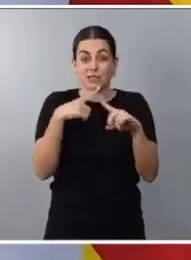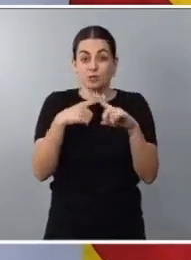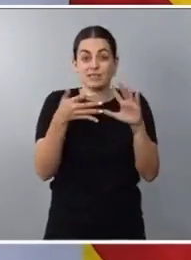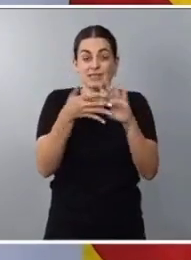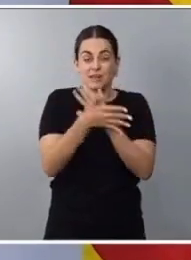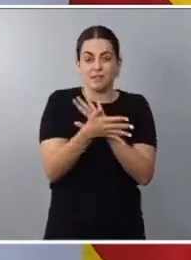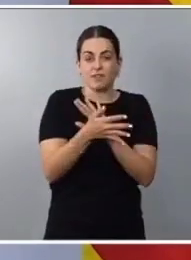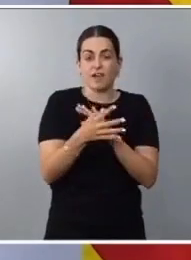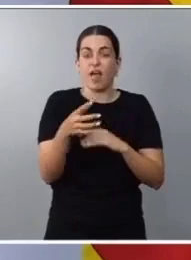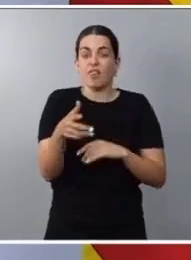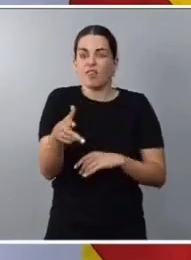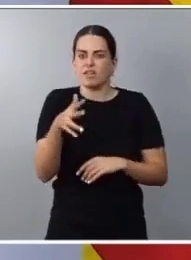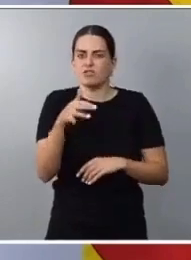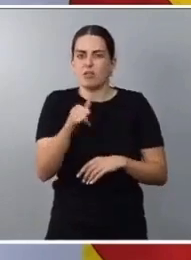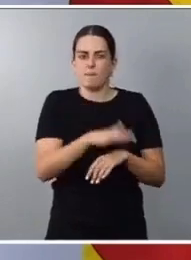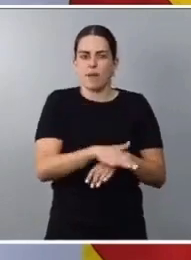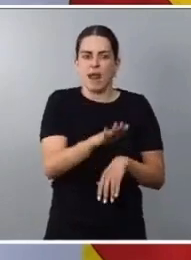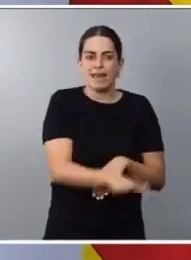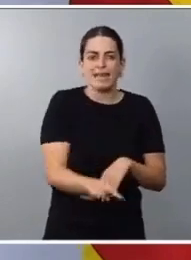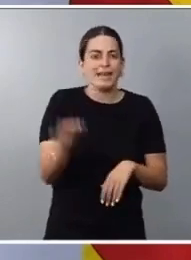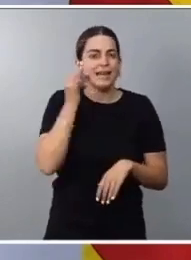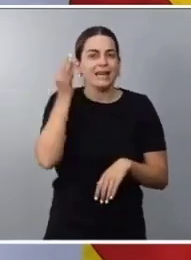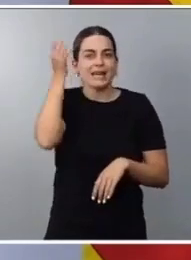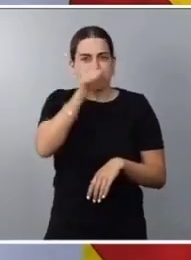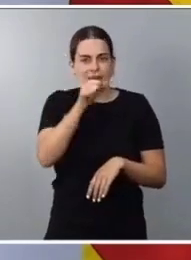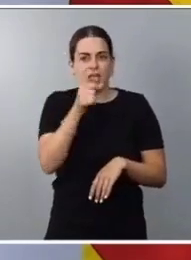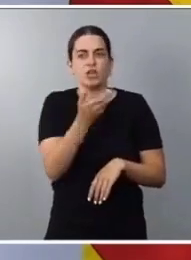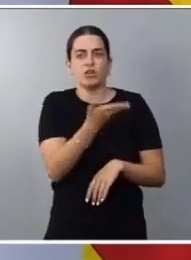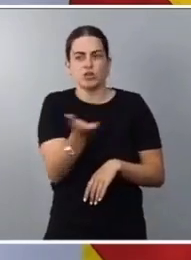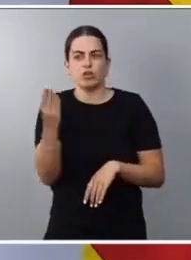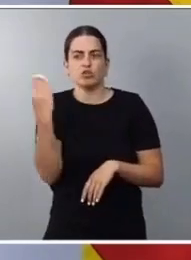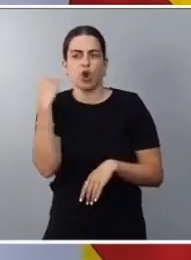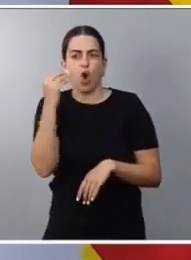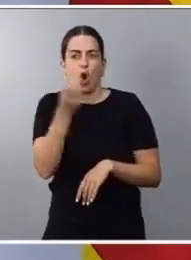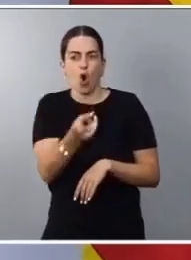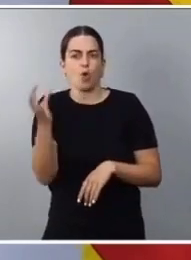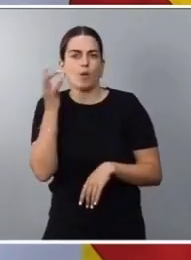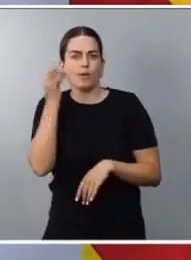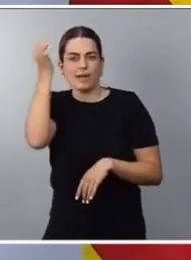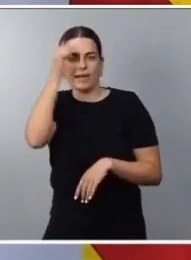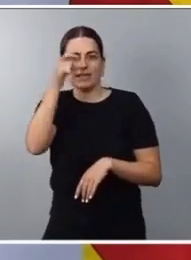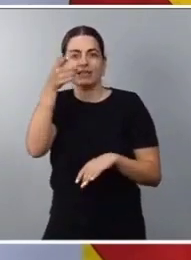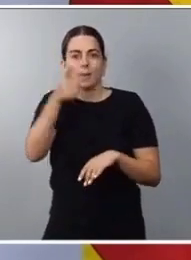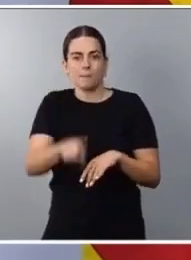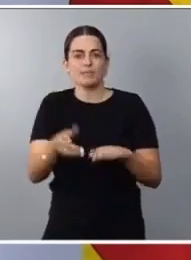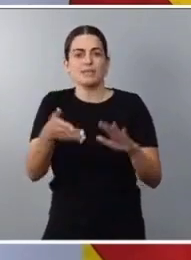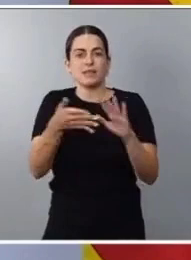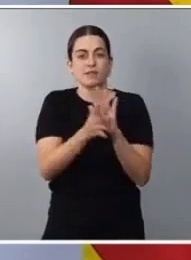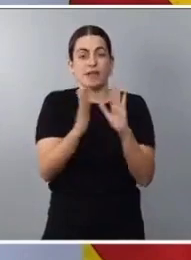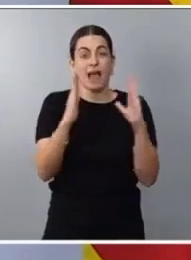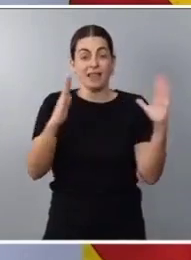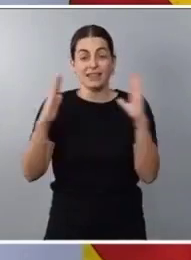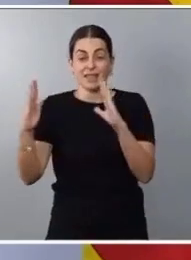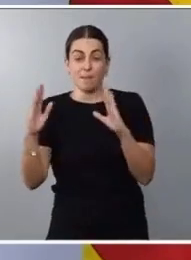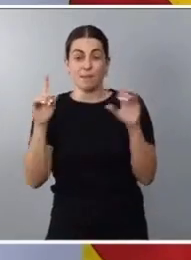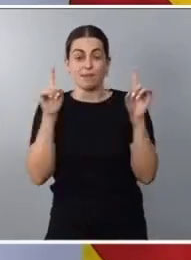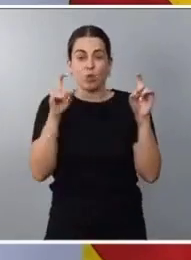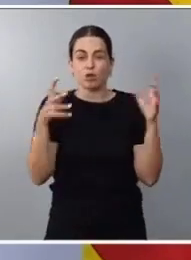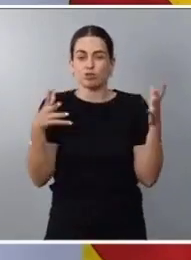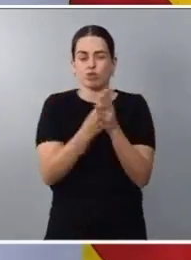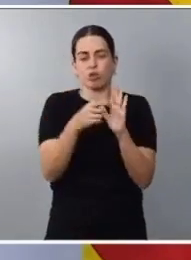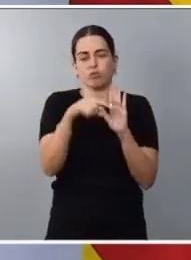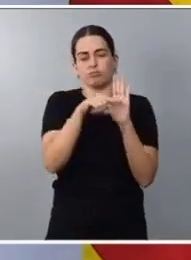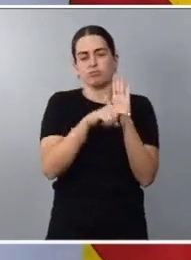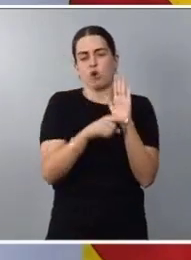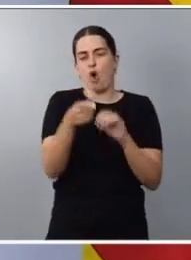de las niñas, de las adolescentes, de las jóvenes y de los jóvenes, ha de ser obligatoria en todas las etapas educativas, desde la primera